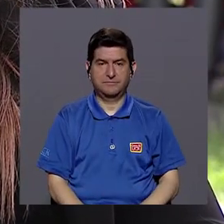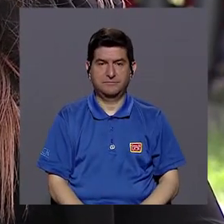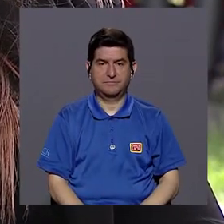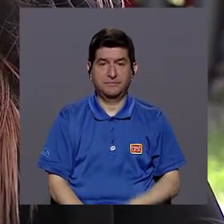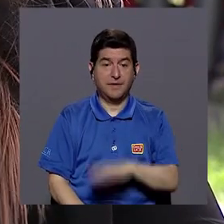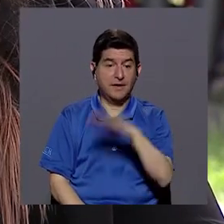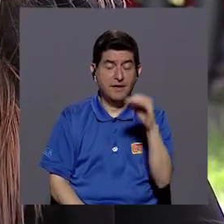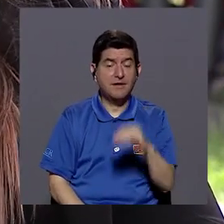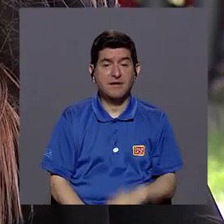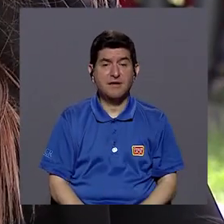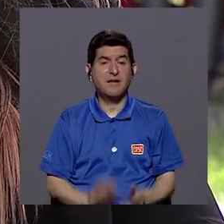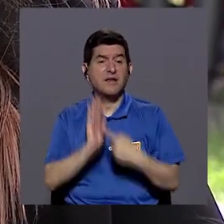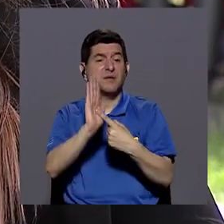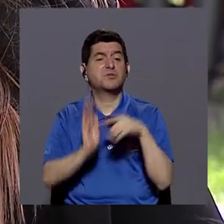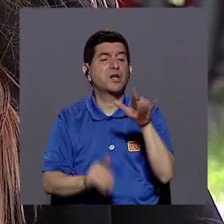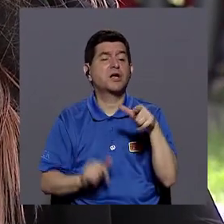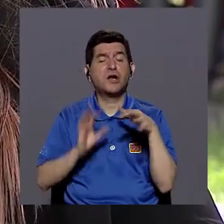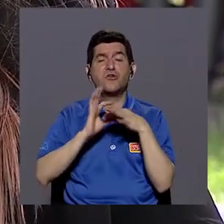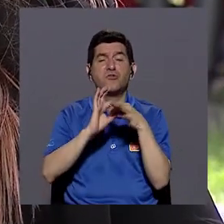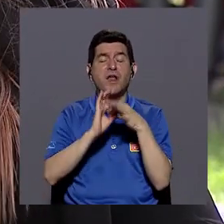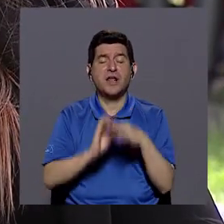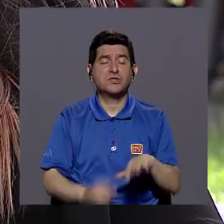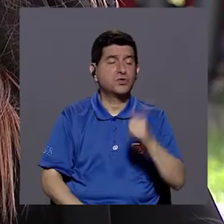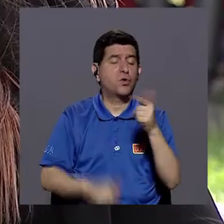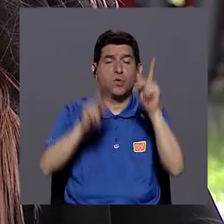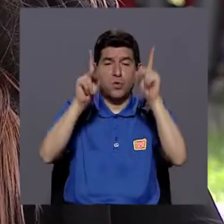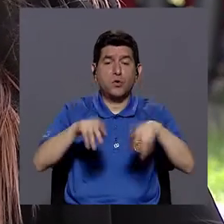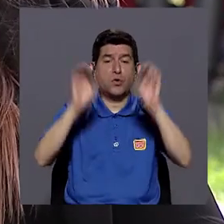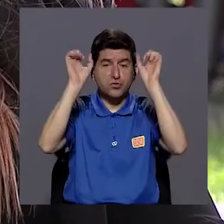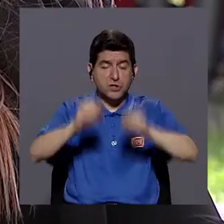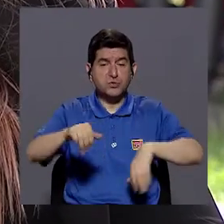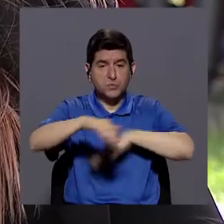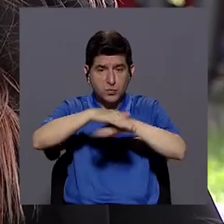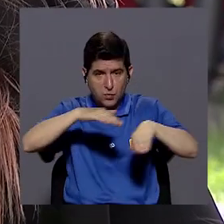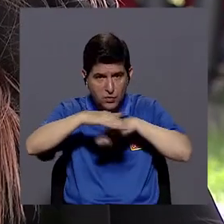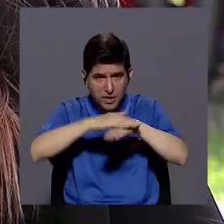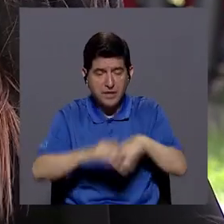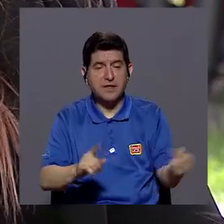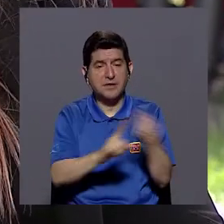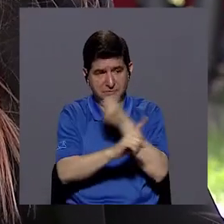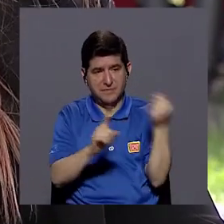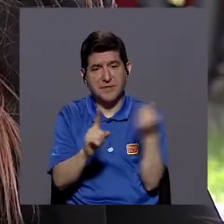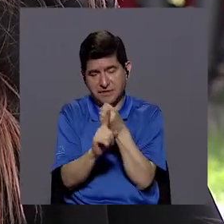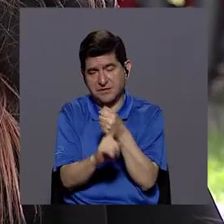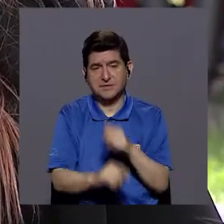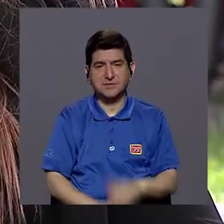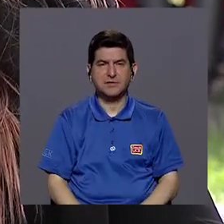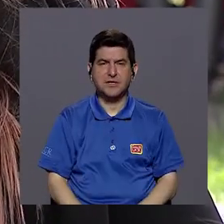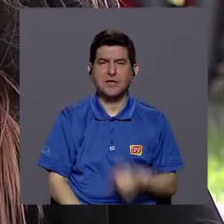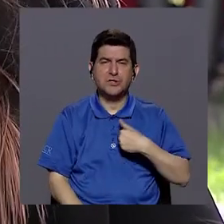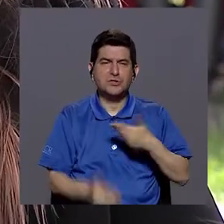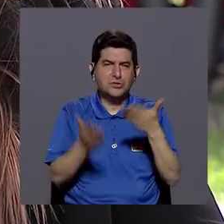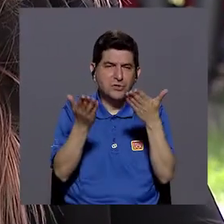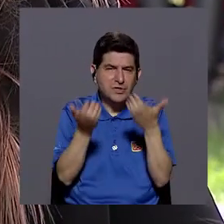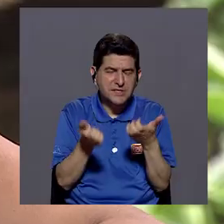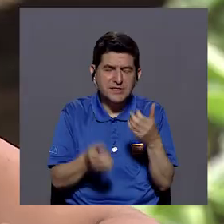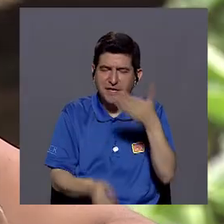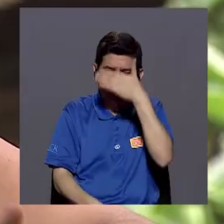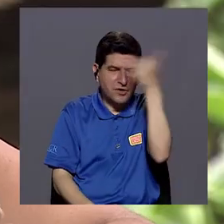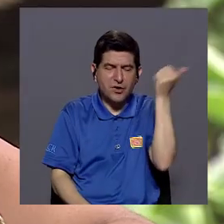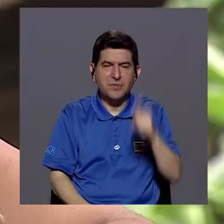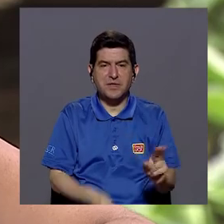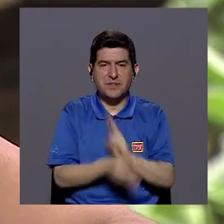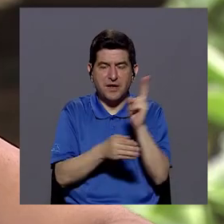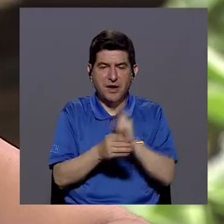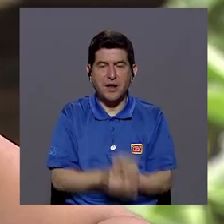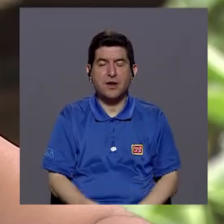y también le va a enseñar que sus relaciones interpersonales con otras personas pueden basarse en la violencia. No quisiera cerrar, Loriana, con el